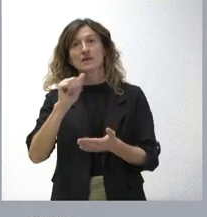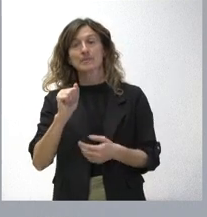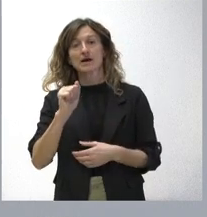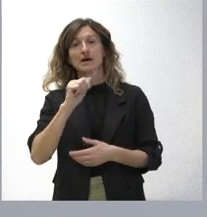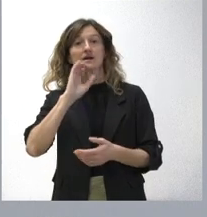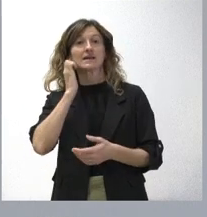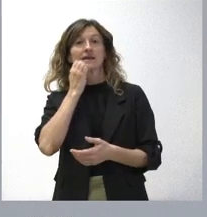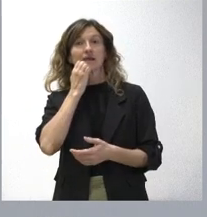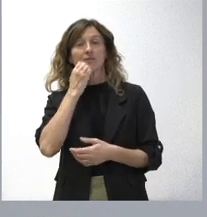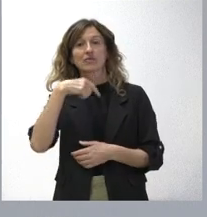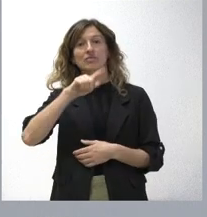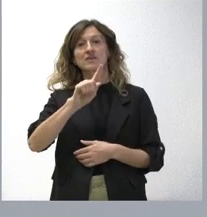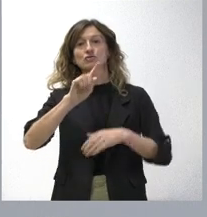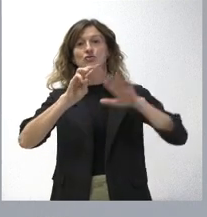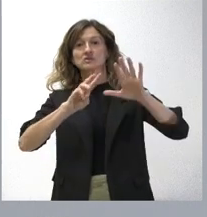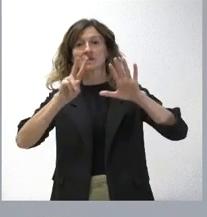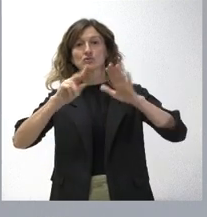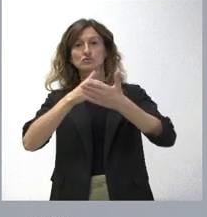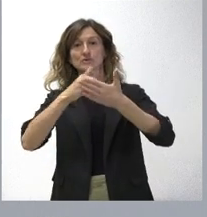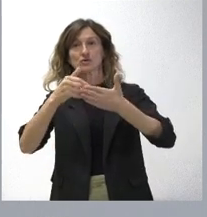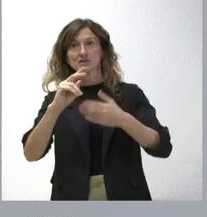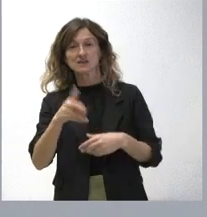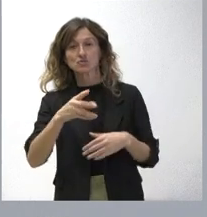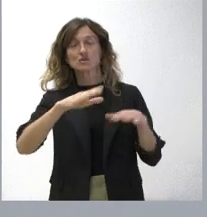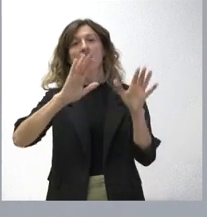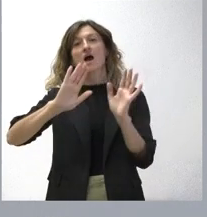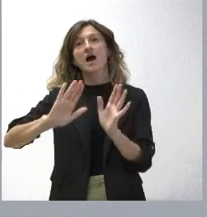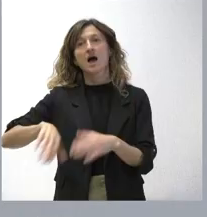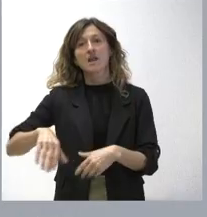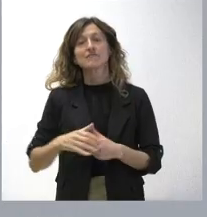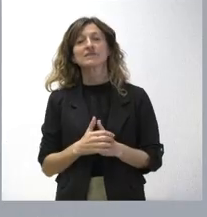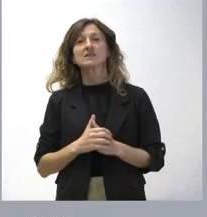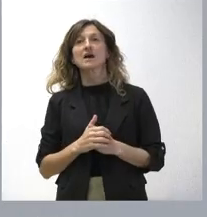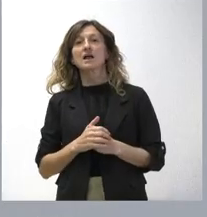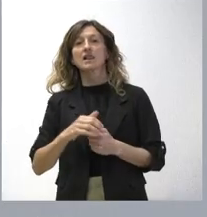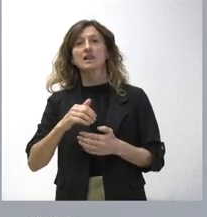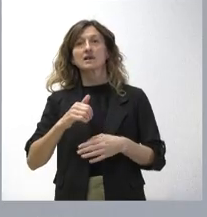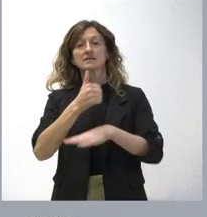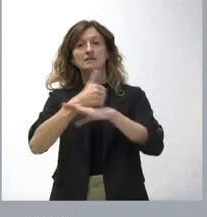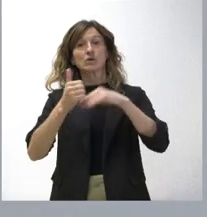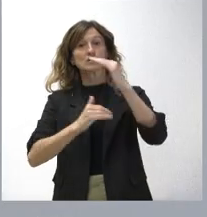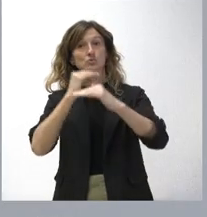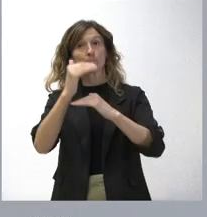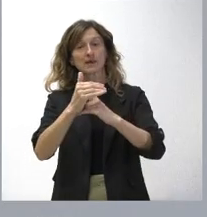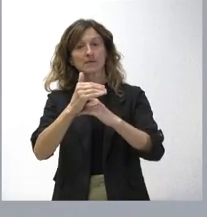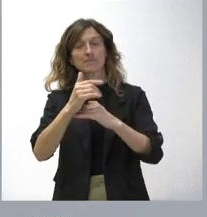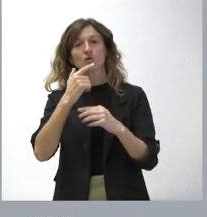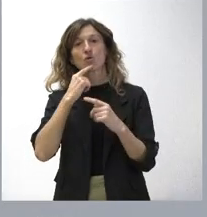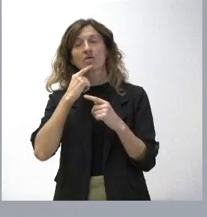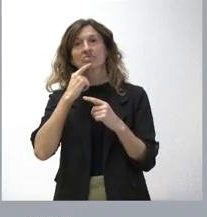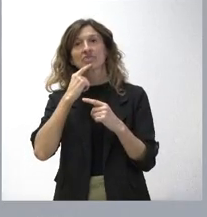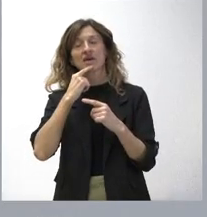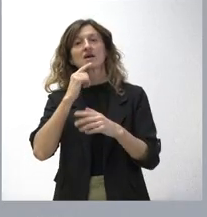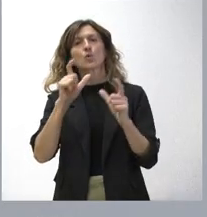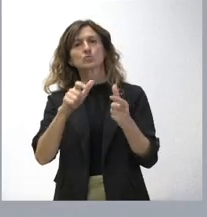Junta de Castellón fueron 182 millones de euros y, finalmente, el Tribunal Supremo otorgó a la Junta de Castellón derecho